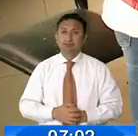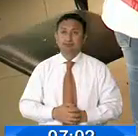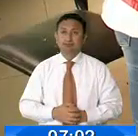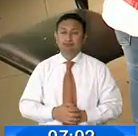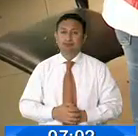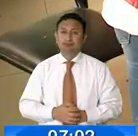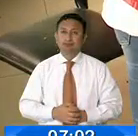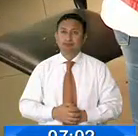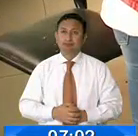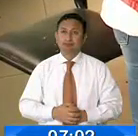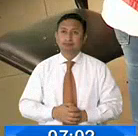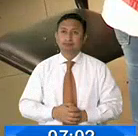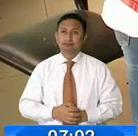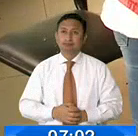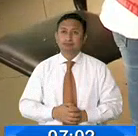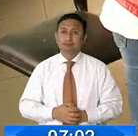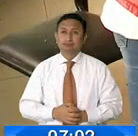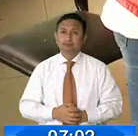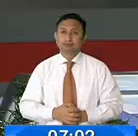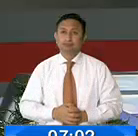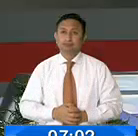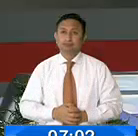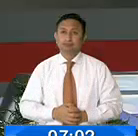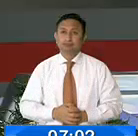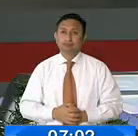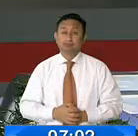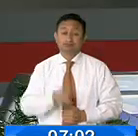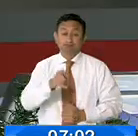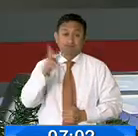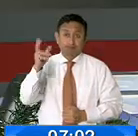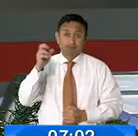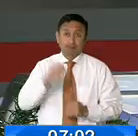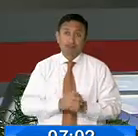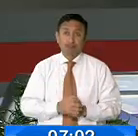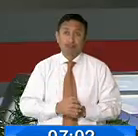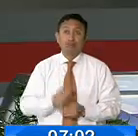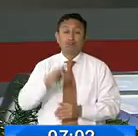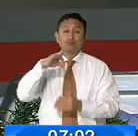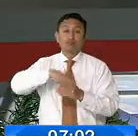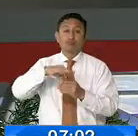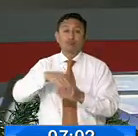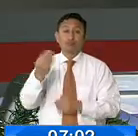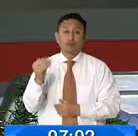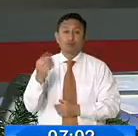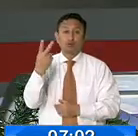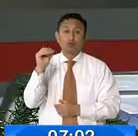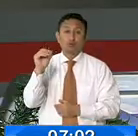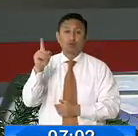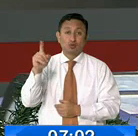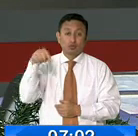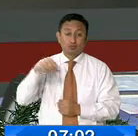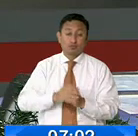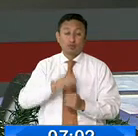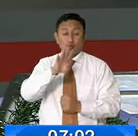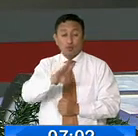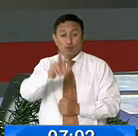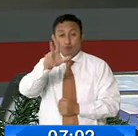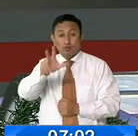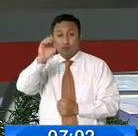informó Héctor Romero. Y escuchen bien, el voto joven en los comicios del 2021 representa el 43